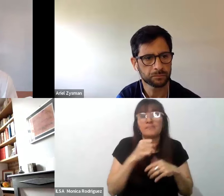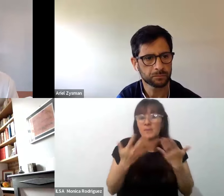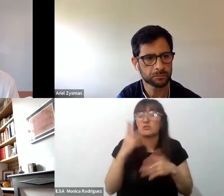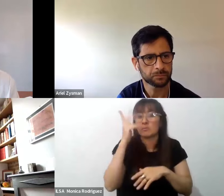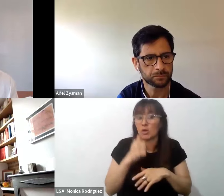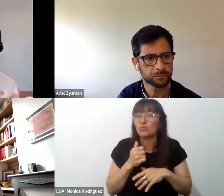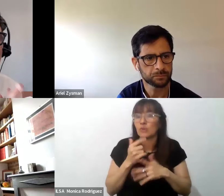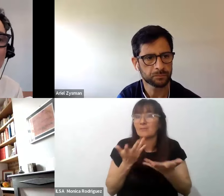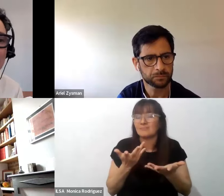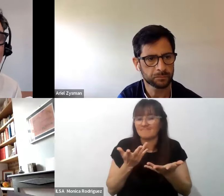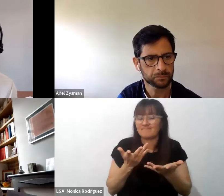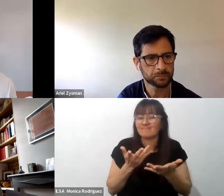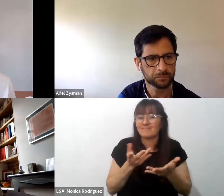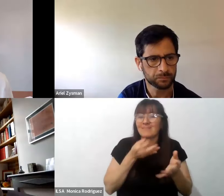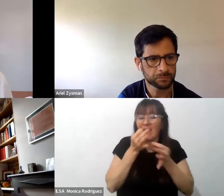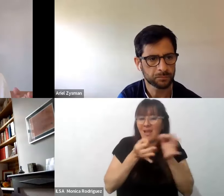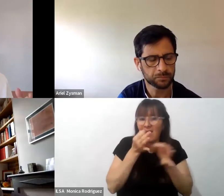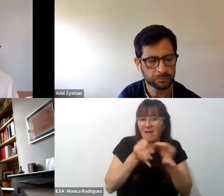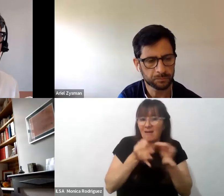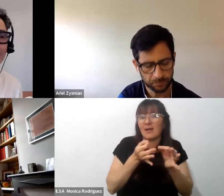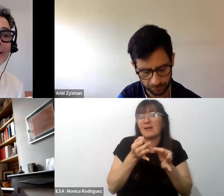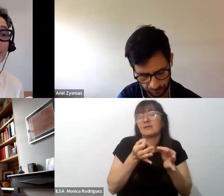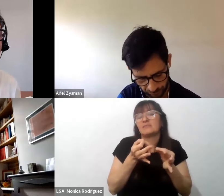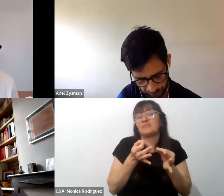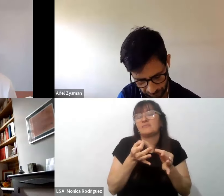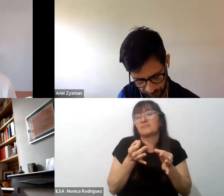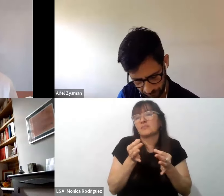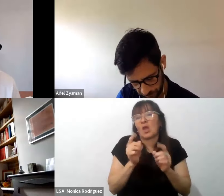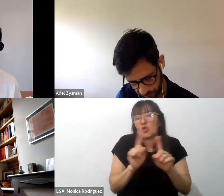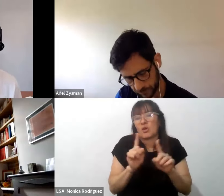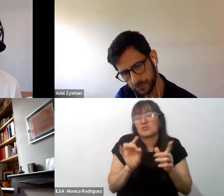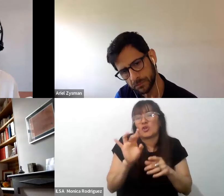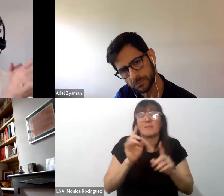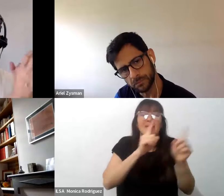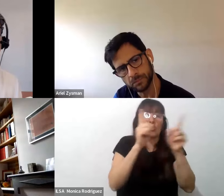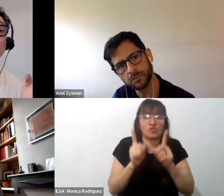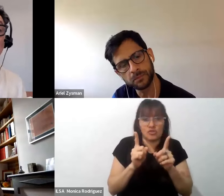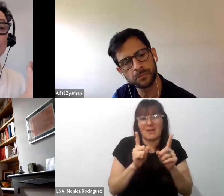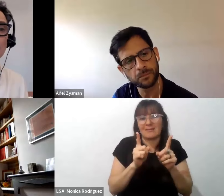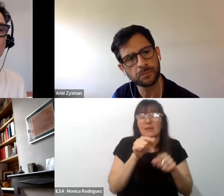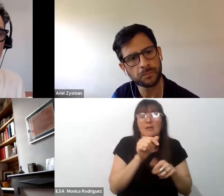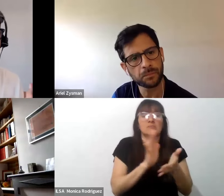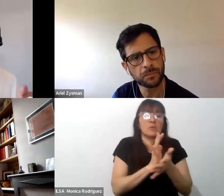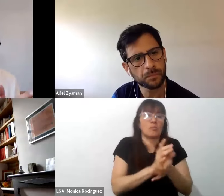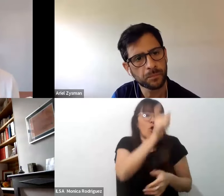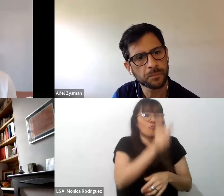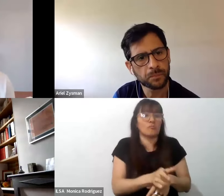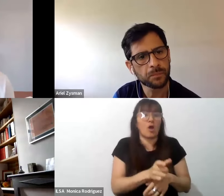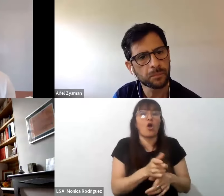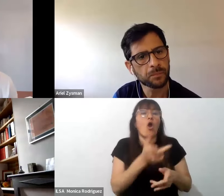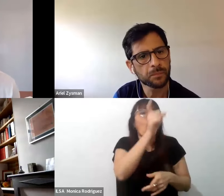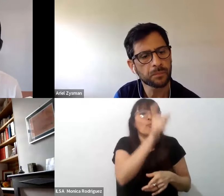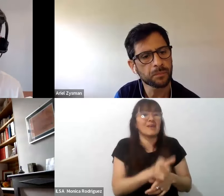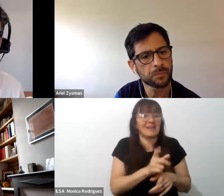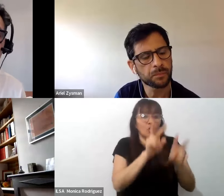desplazamientos no solamente del docente de una posición meramente objeto de investigaciones